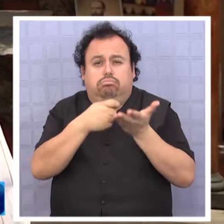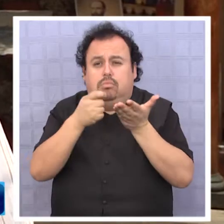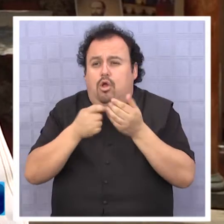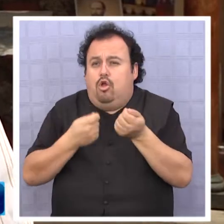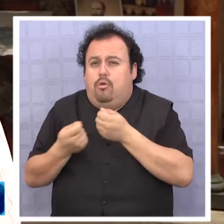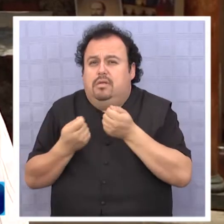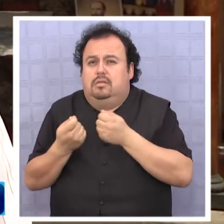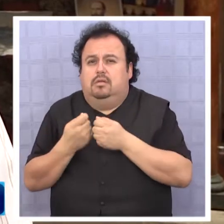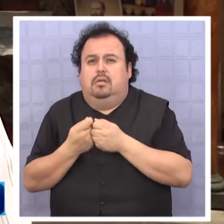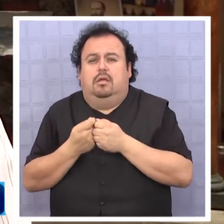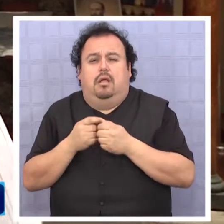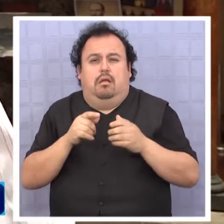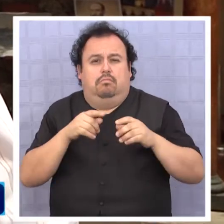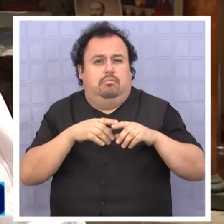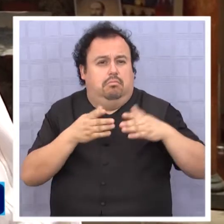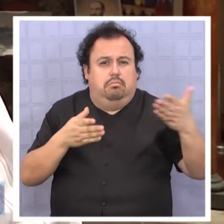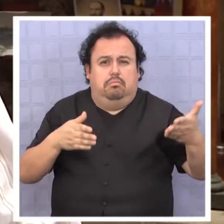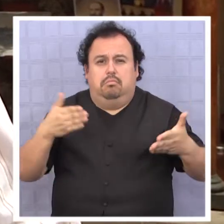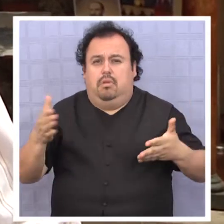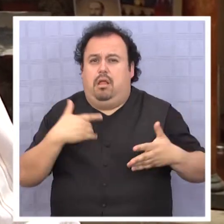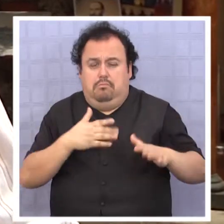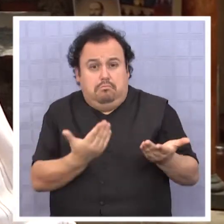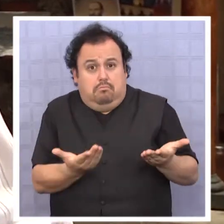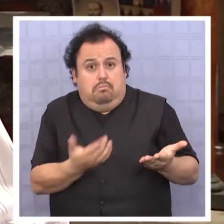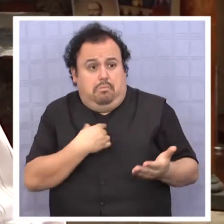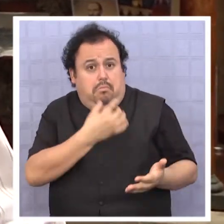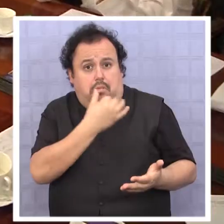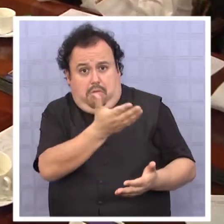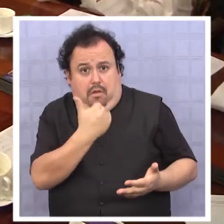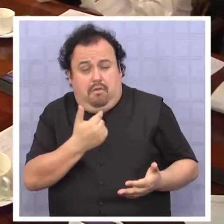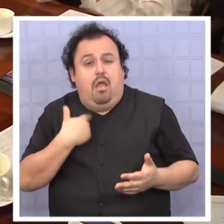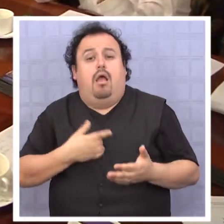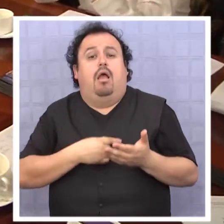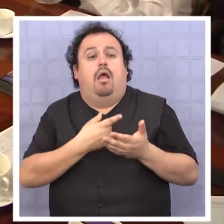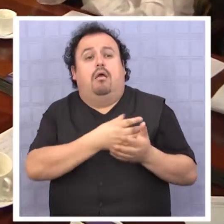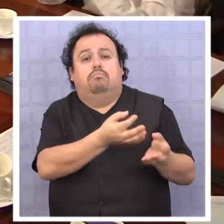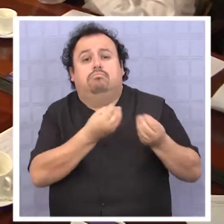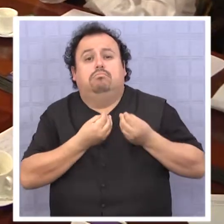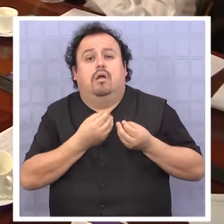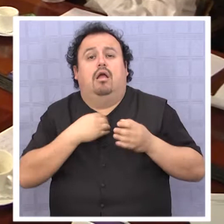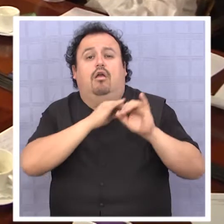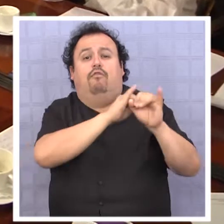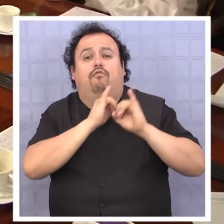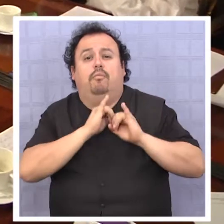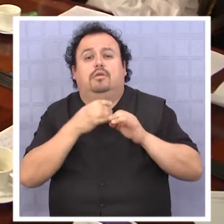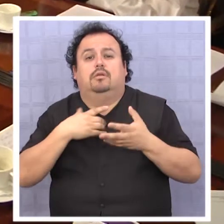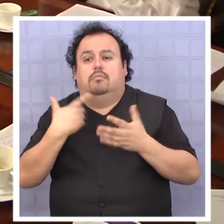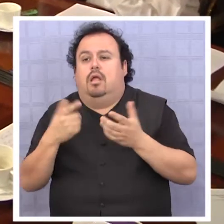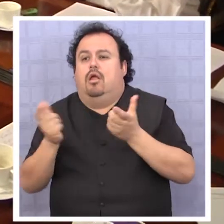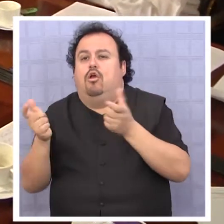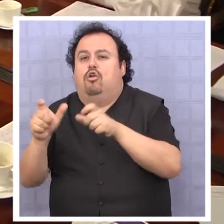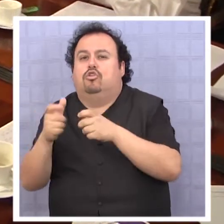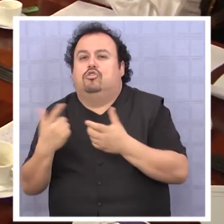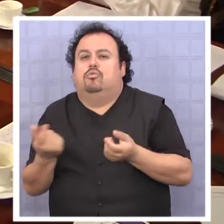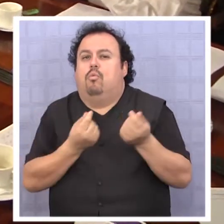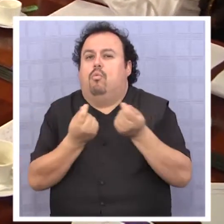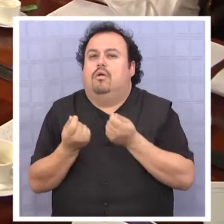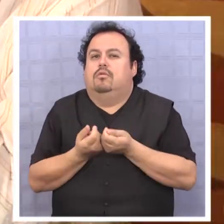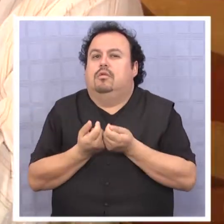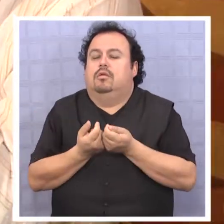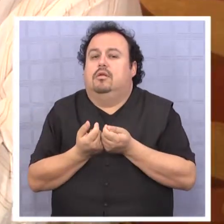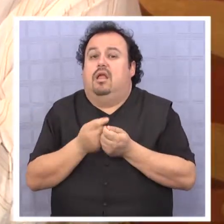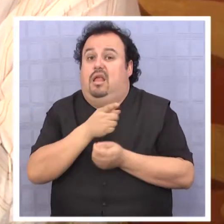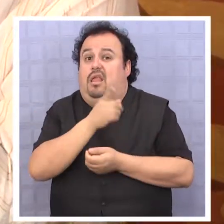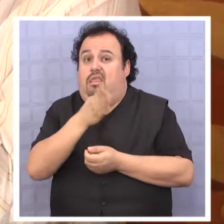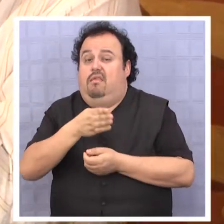comerciales adyacentes a los terrenos y yo la emplazo, que ojalá que esos antecedentes le lleguen lo más pronto posible a los concejales, pero también ella tiene que